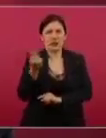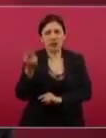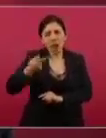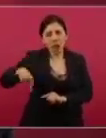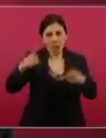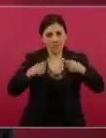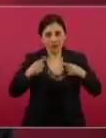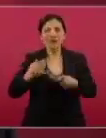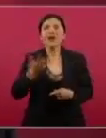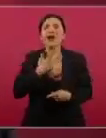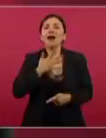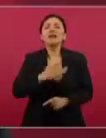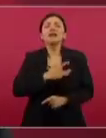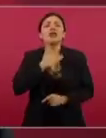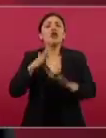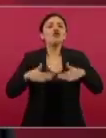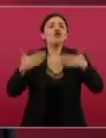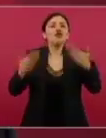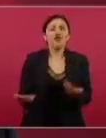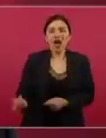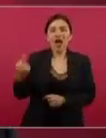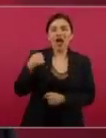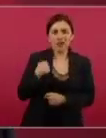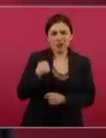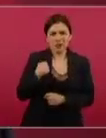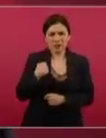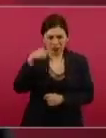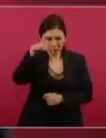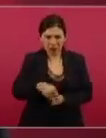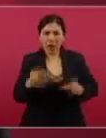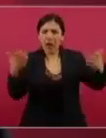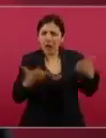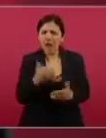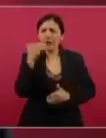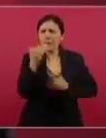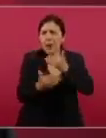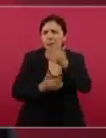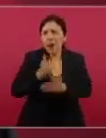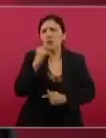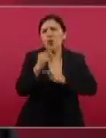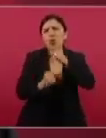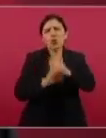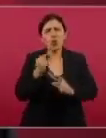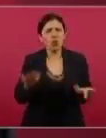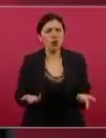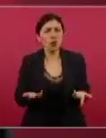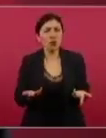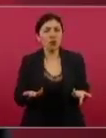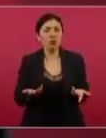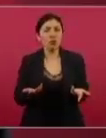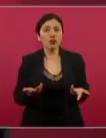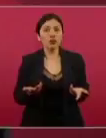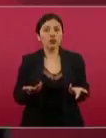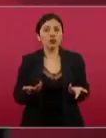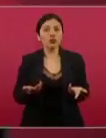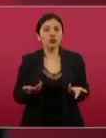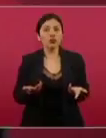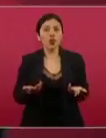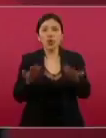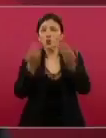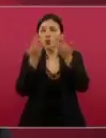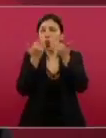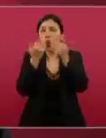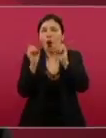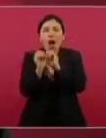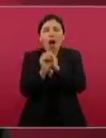confianza y hemos avanzado. Y no hay un